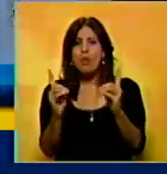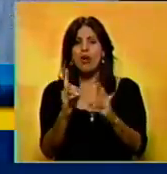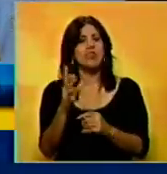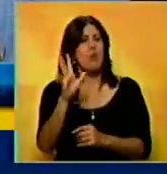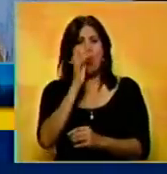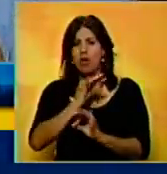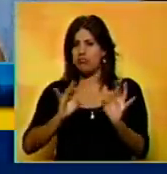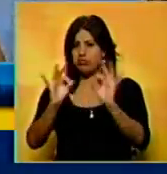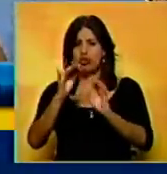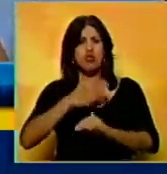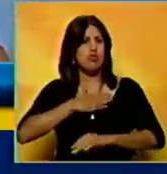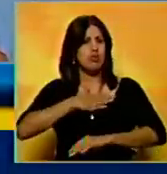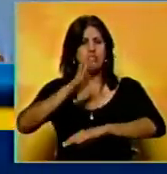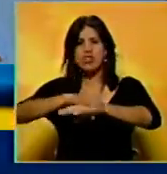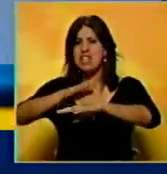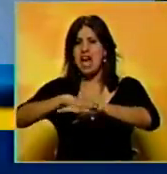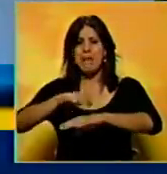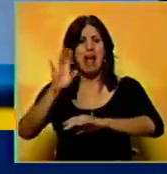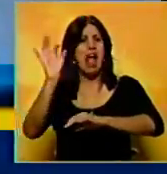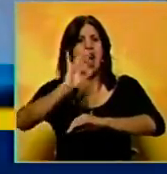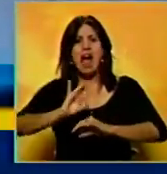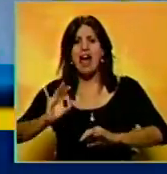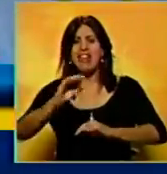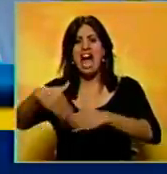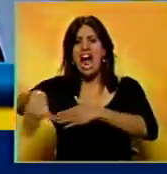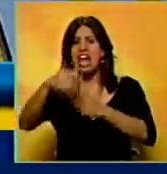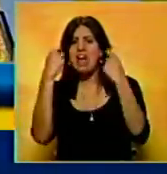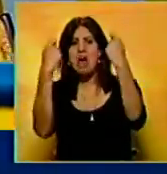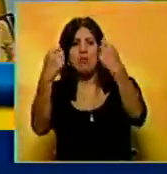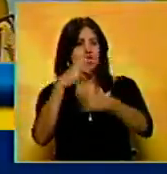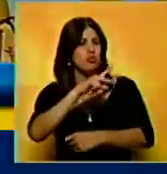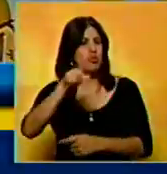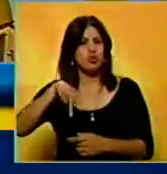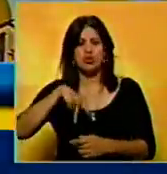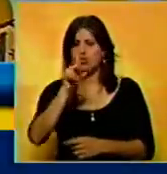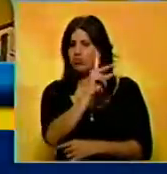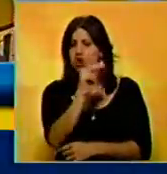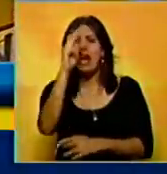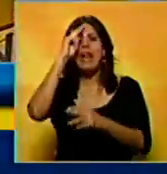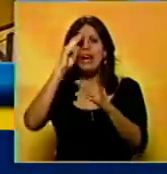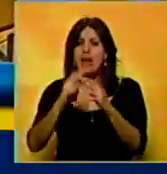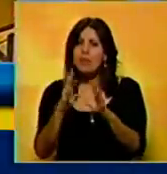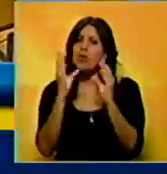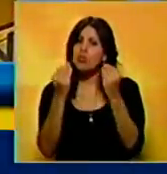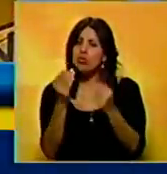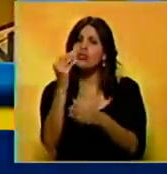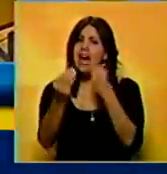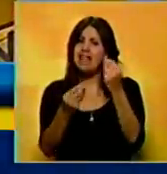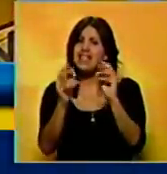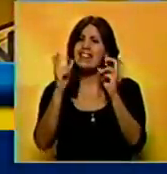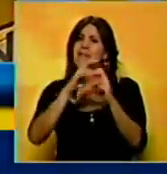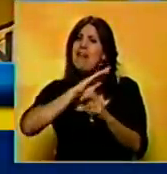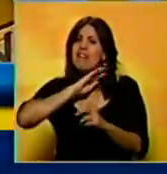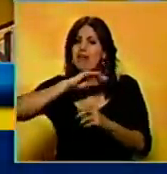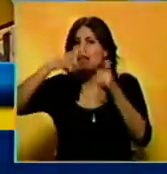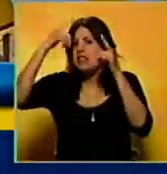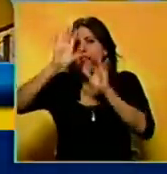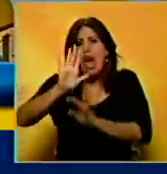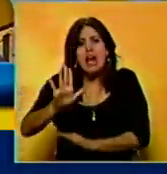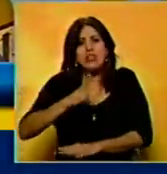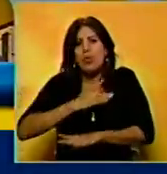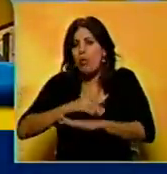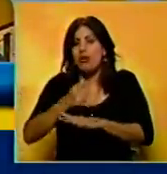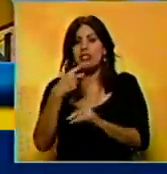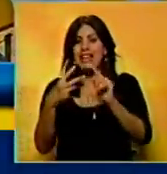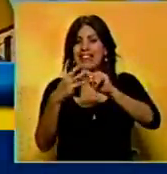Para nada. Aquí nadie ha llamado ni a convocatorias de calle, ni a ir nada. Respetamos mucho lo que está sucediendo con el tema de la enfermedad. Nosotros hemos